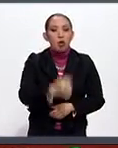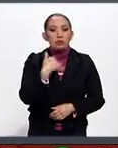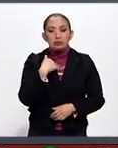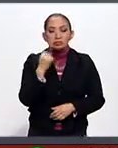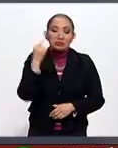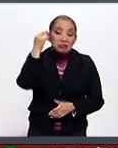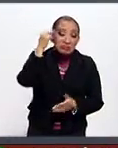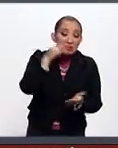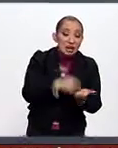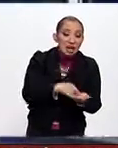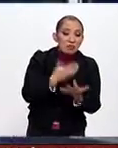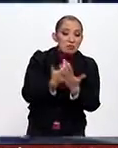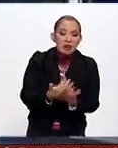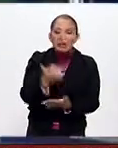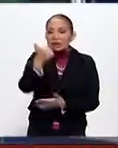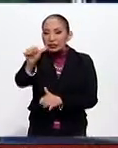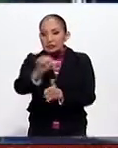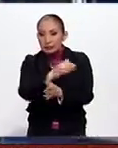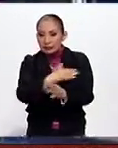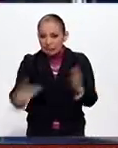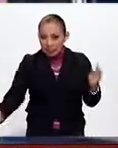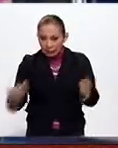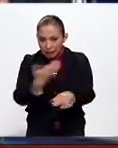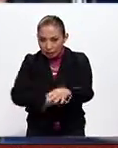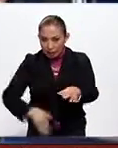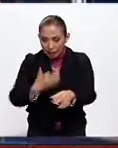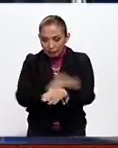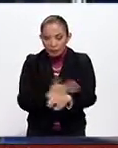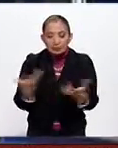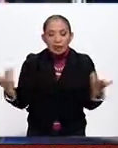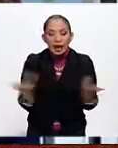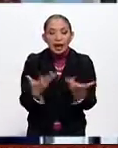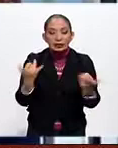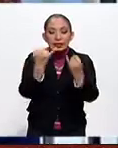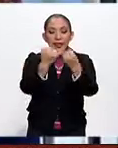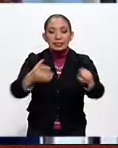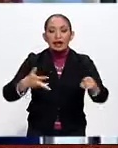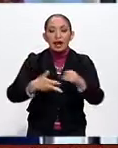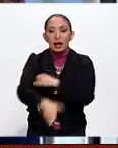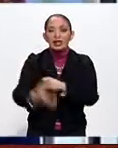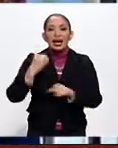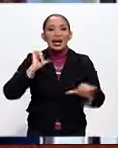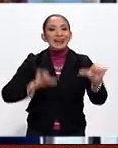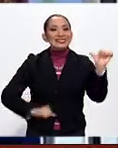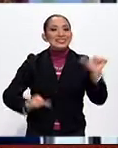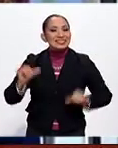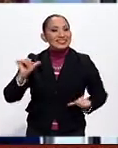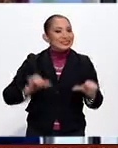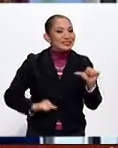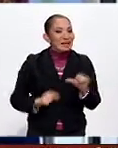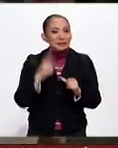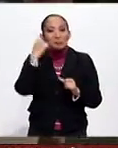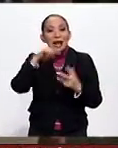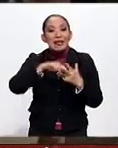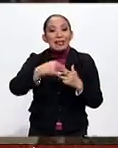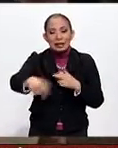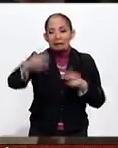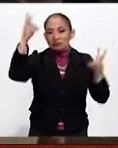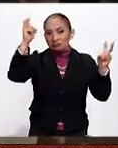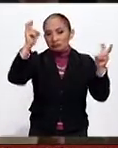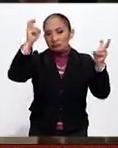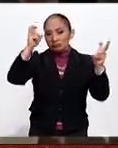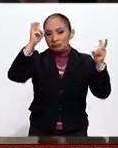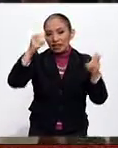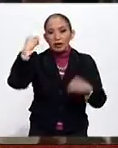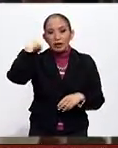se espera que a las seis y media de la tarde se realice la inauguración de las actividades que dan inicio a lo que llaman